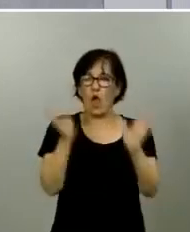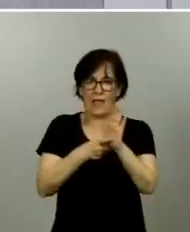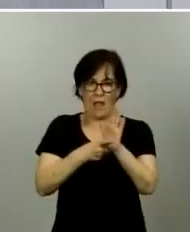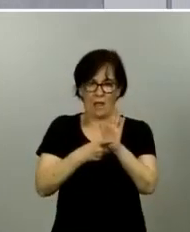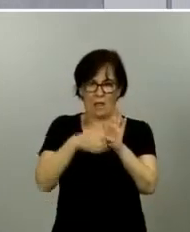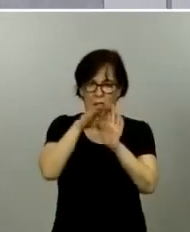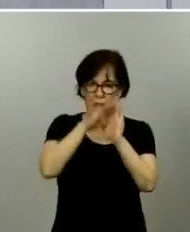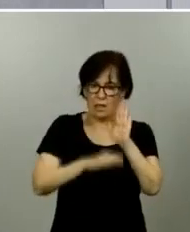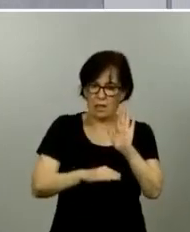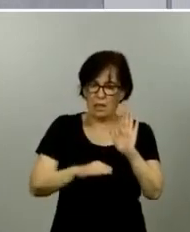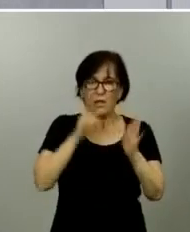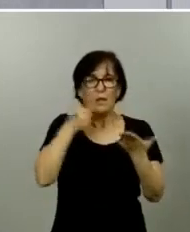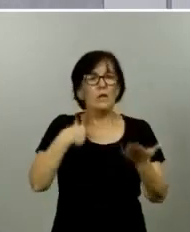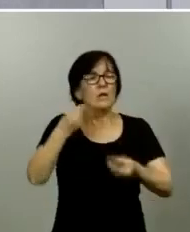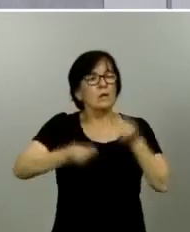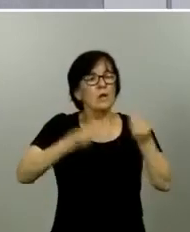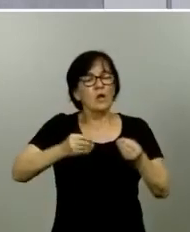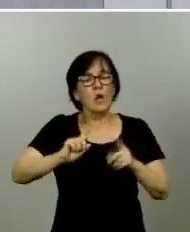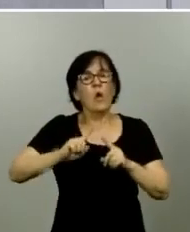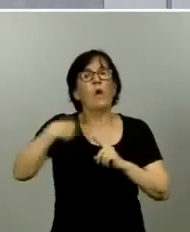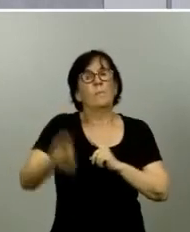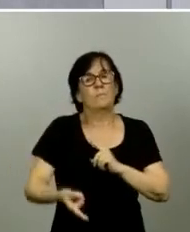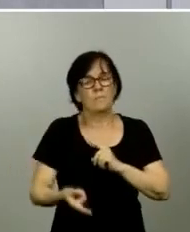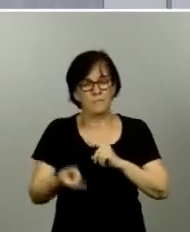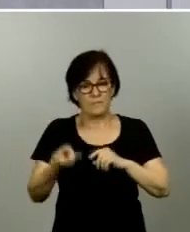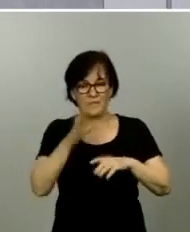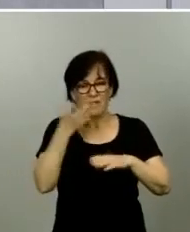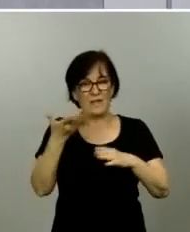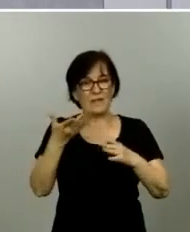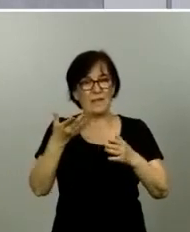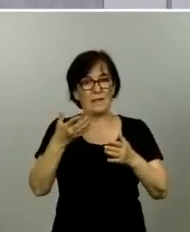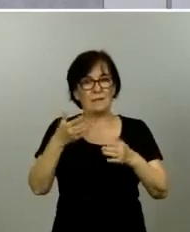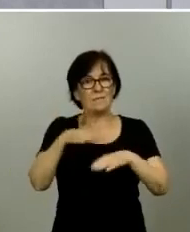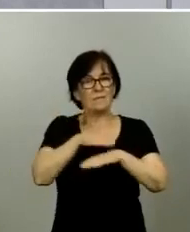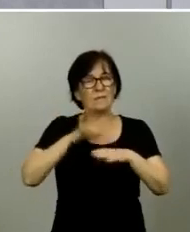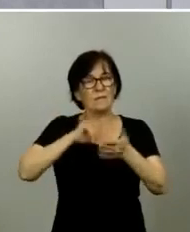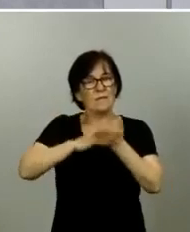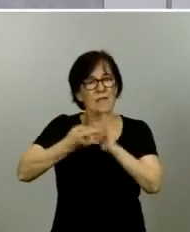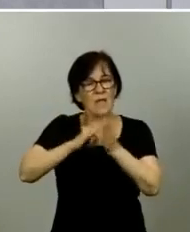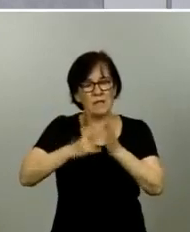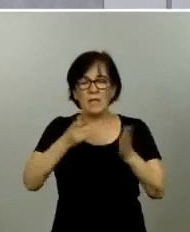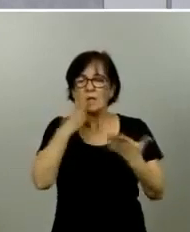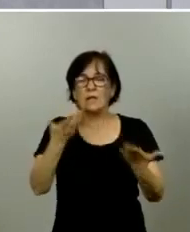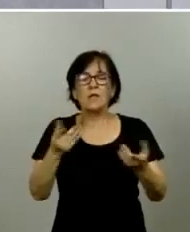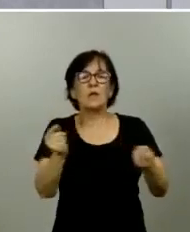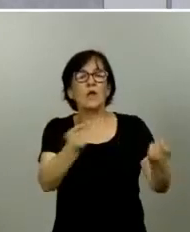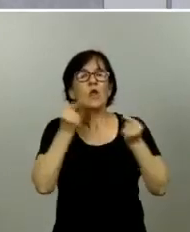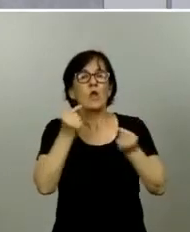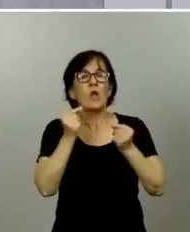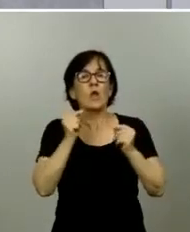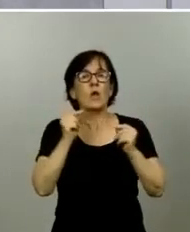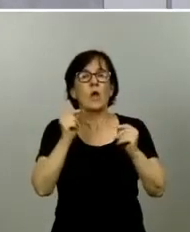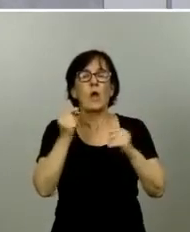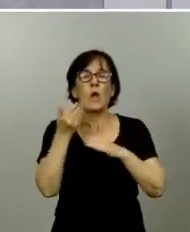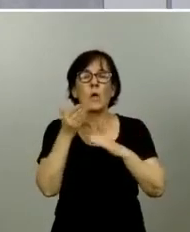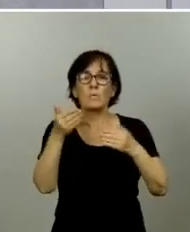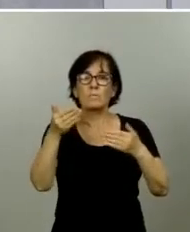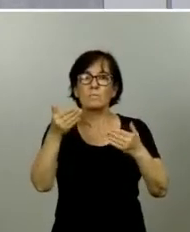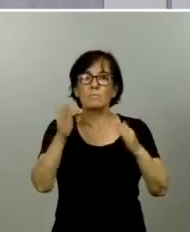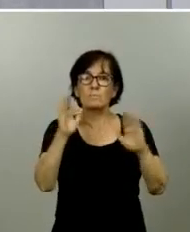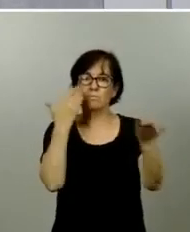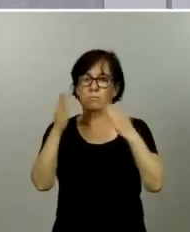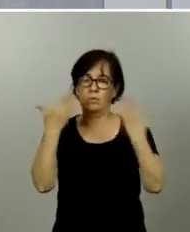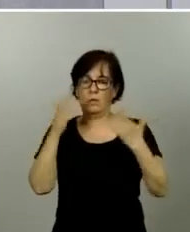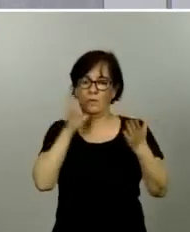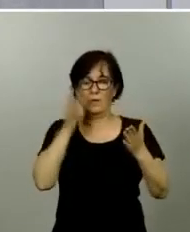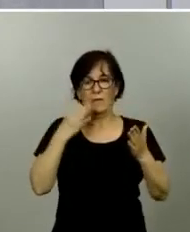Y luego son, posteriormente, en base a esta valoración técnica, son discutidas las propuestas, las peticiones de progresión de fase en reuniones